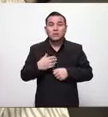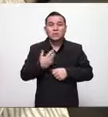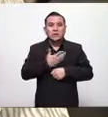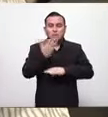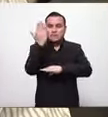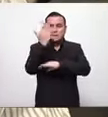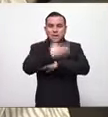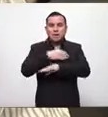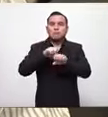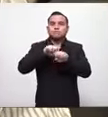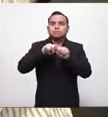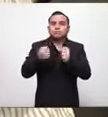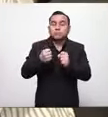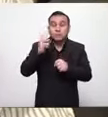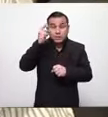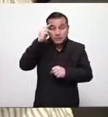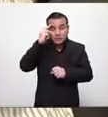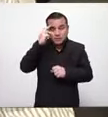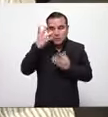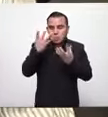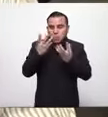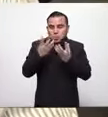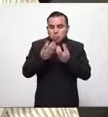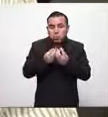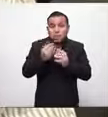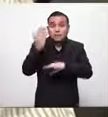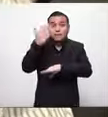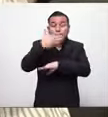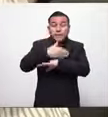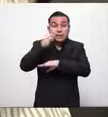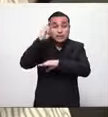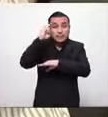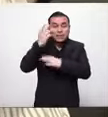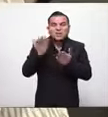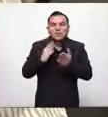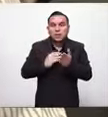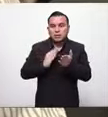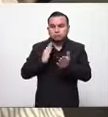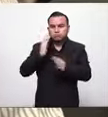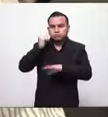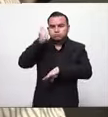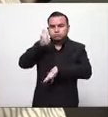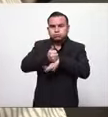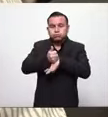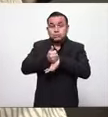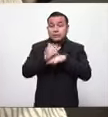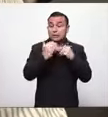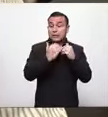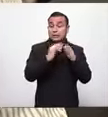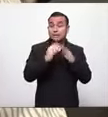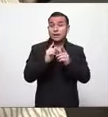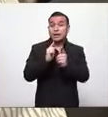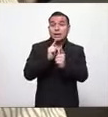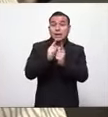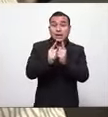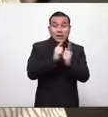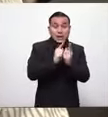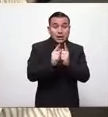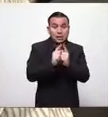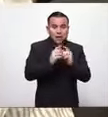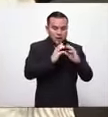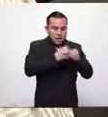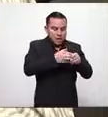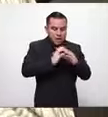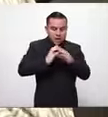continuar pero van a ser menores porque se están también generando otro tipo de correlaciones en los sectores